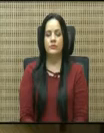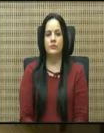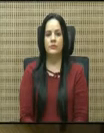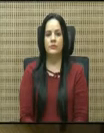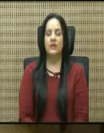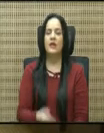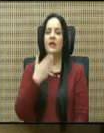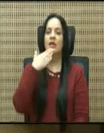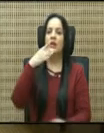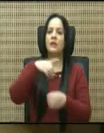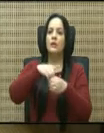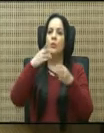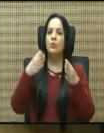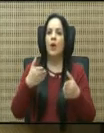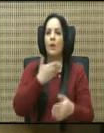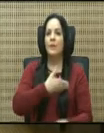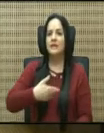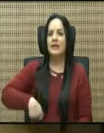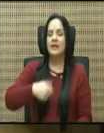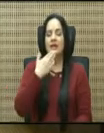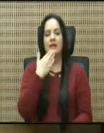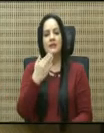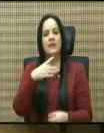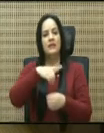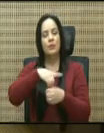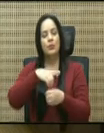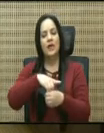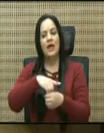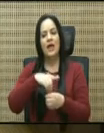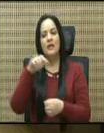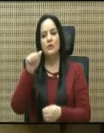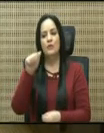Gracias, diputado presidente, gracias a la diputada Sofeifa Trejos.